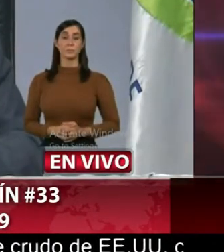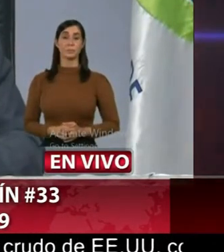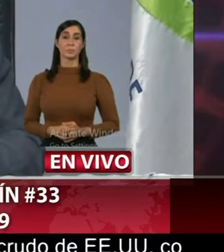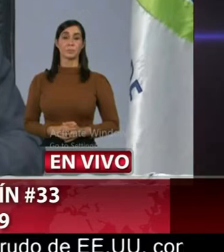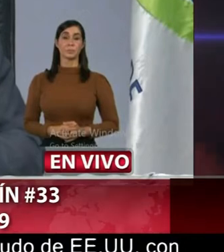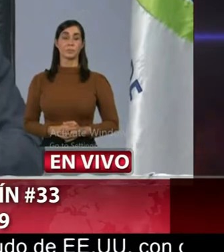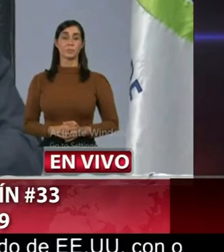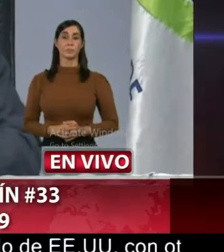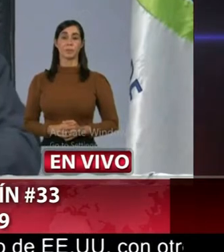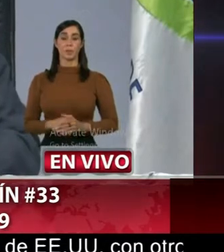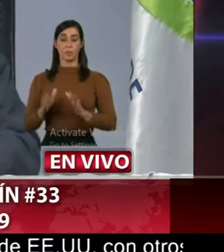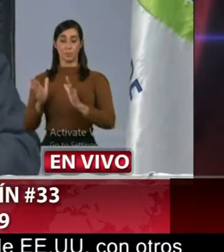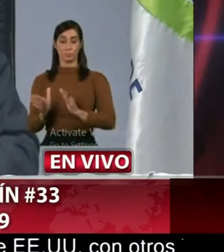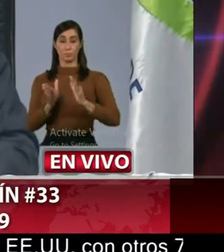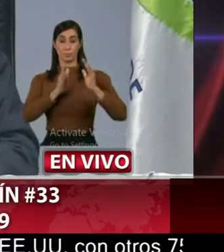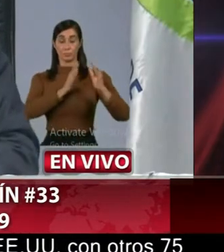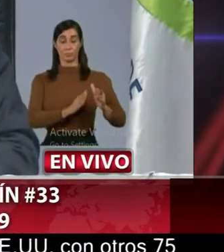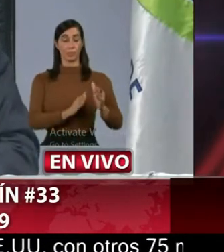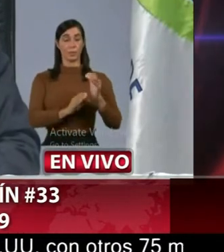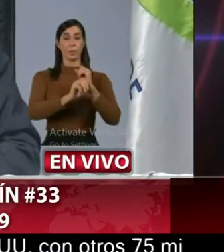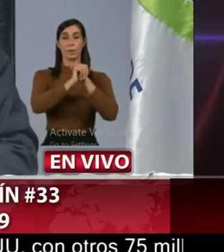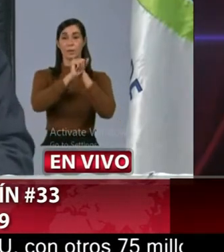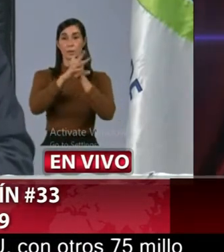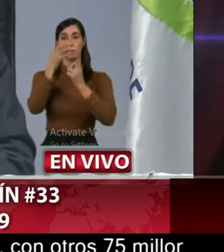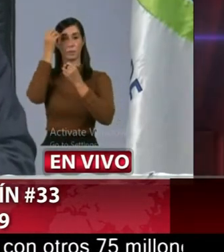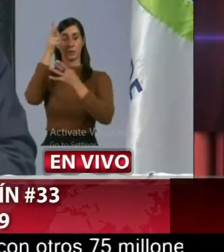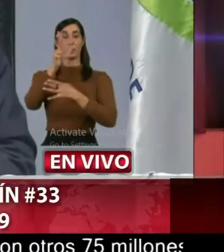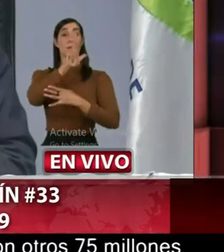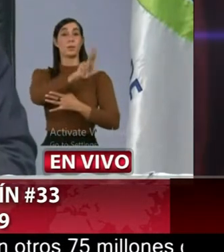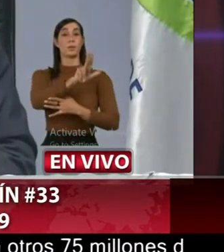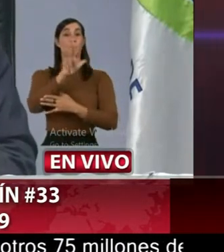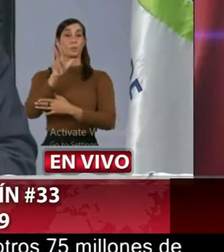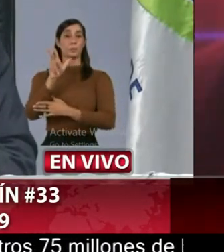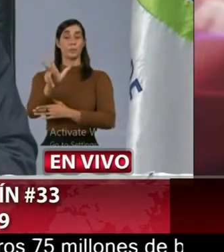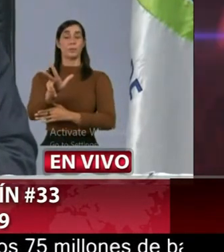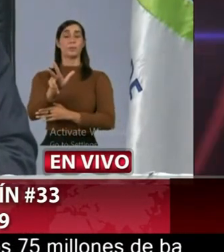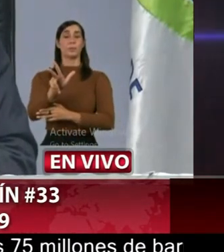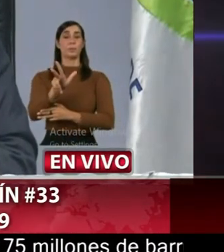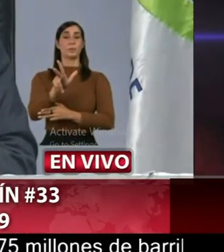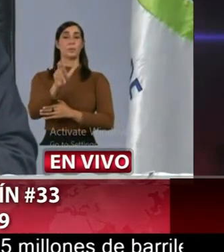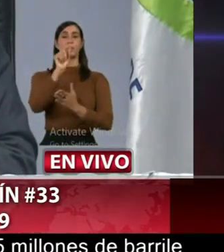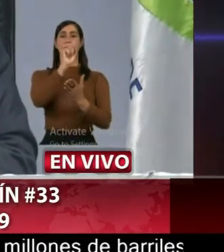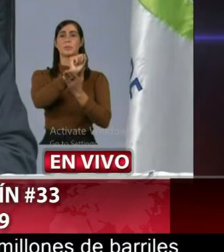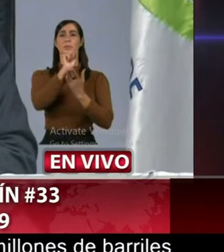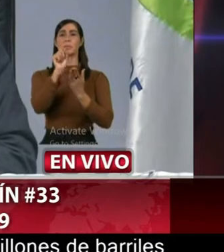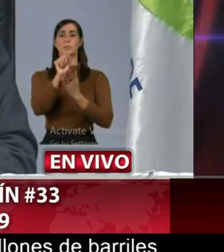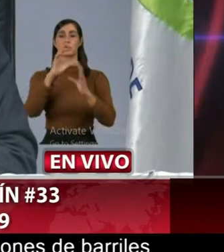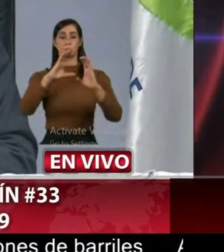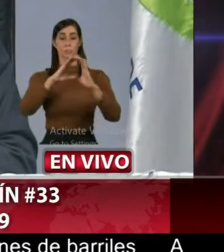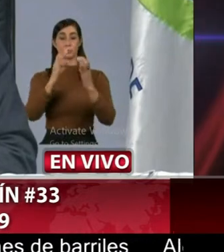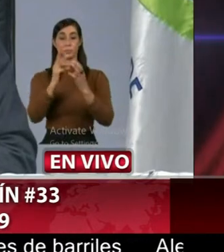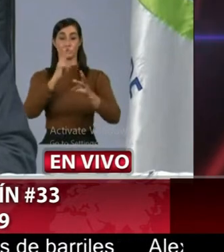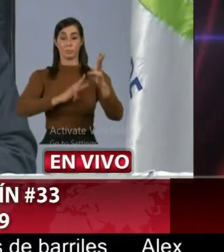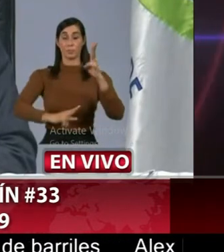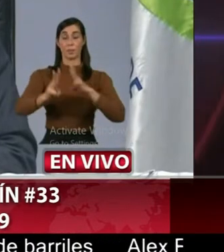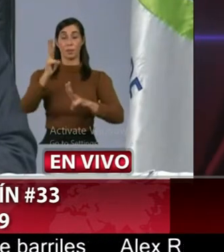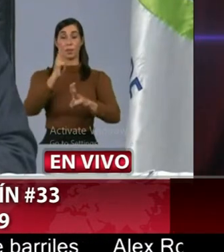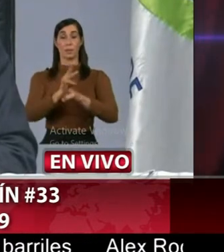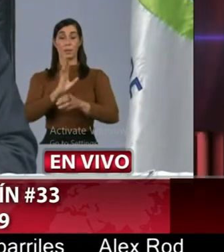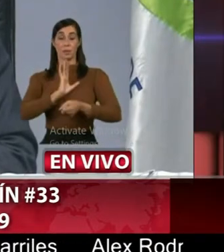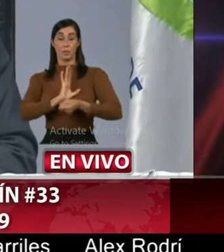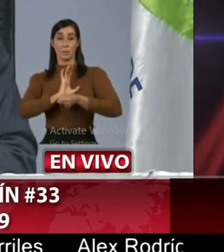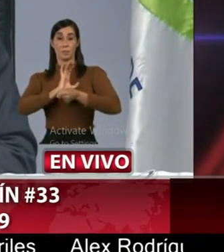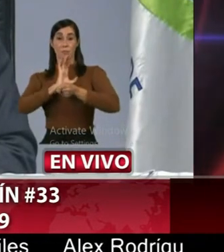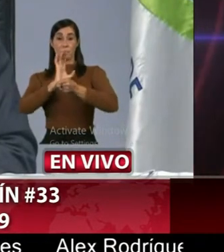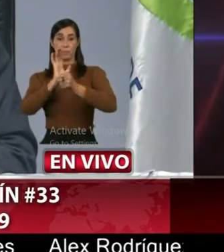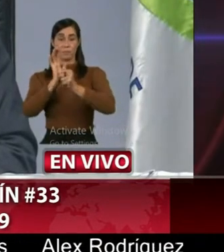Pasamos a dar lectura al boletín número 33. La situación global del COVID-19